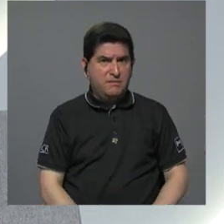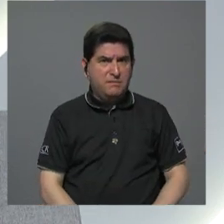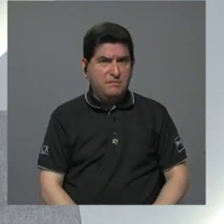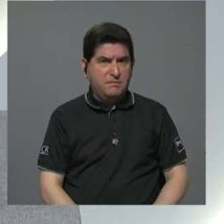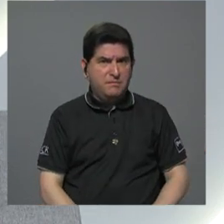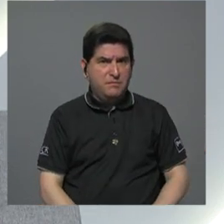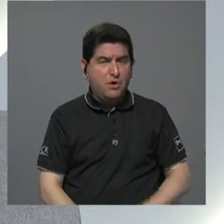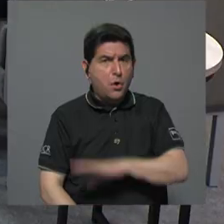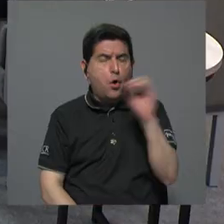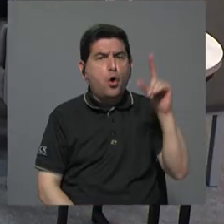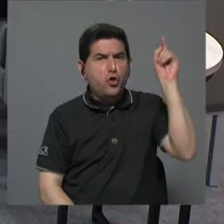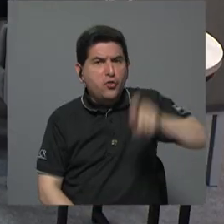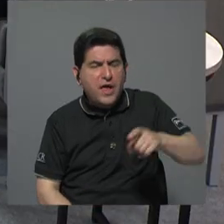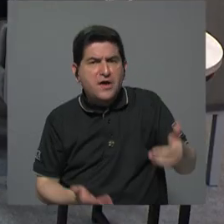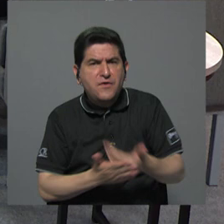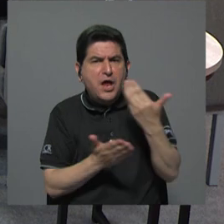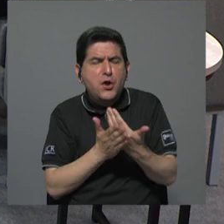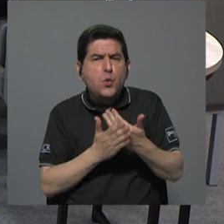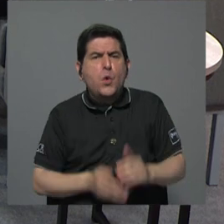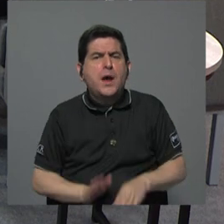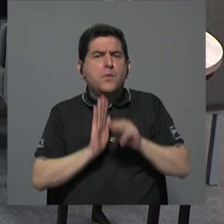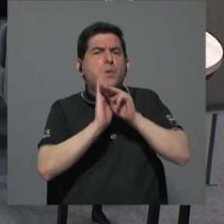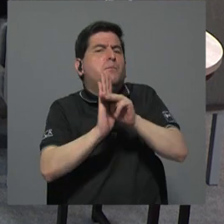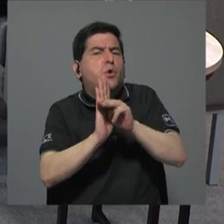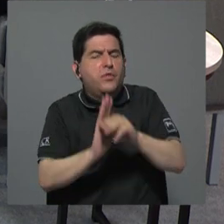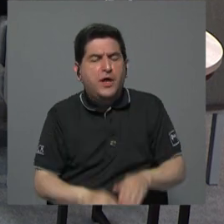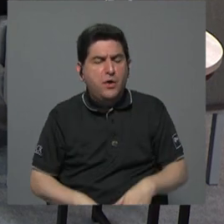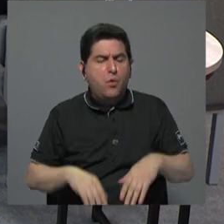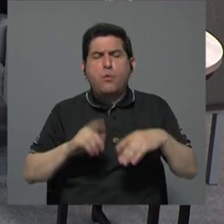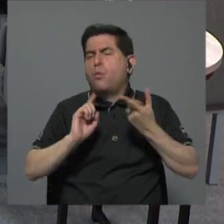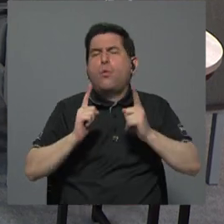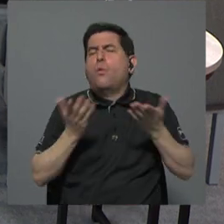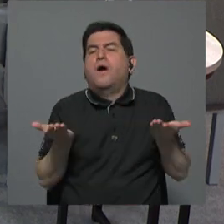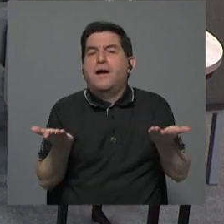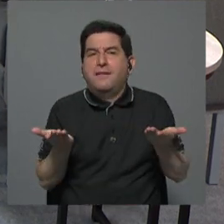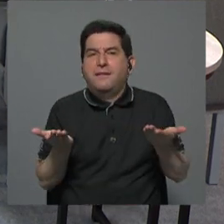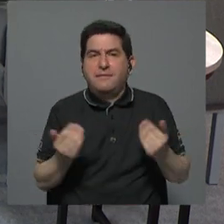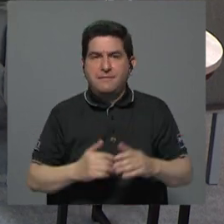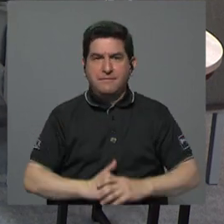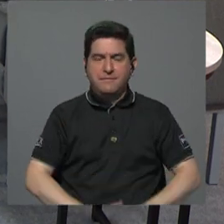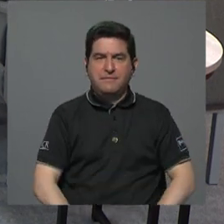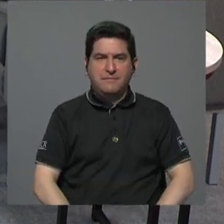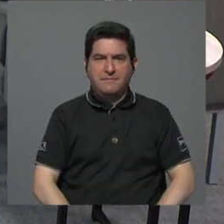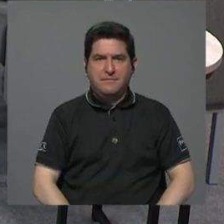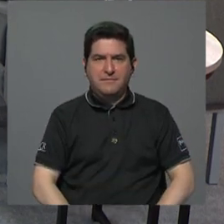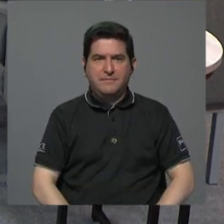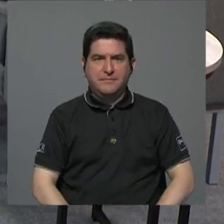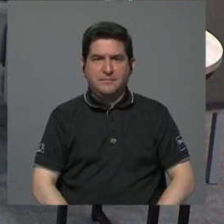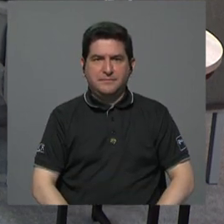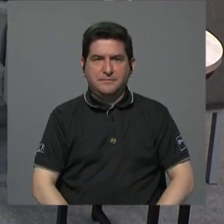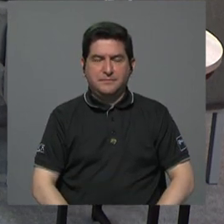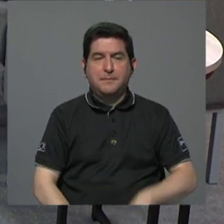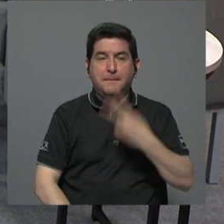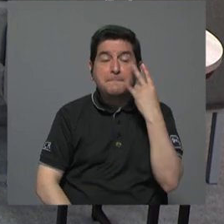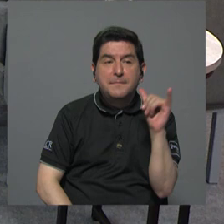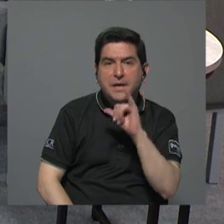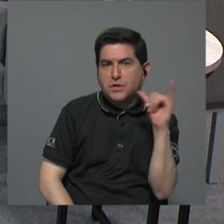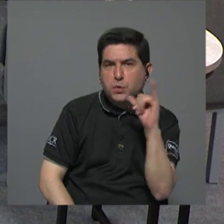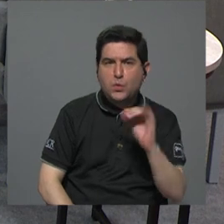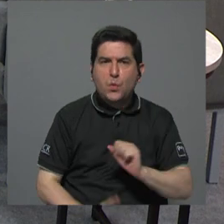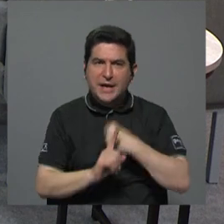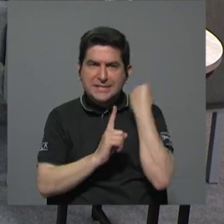deben generarse nuevos modelos, ¿cuáles serían? Y viendo también